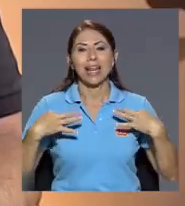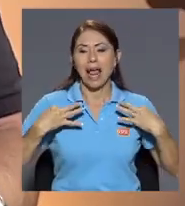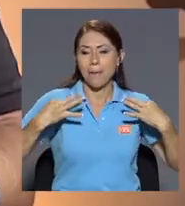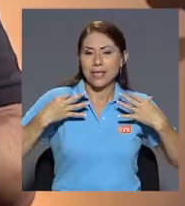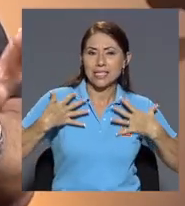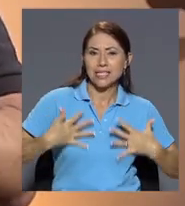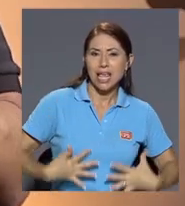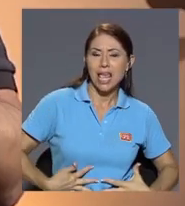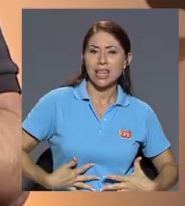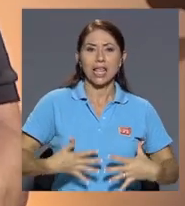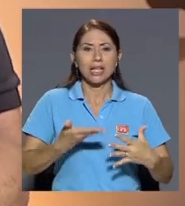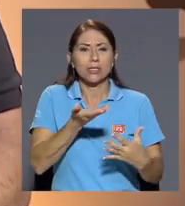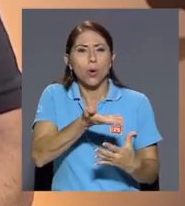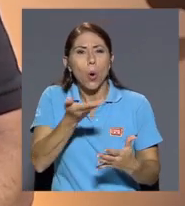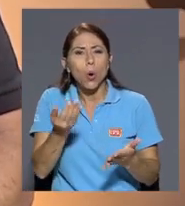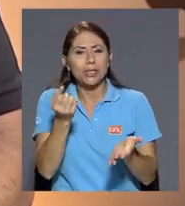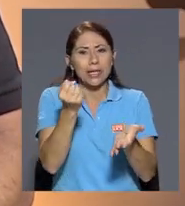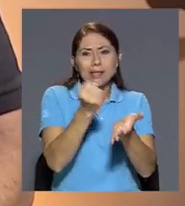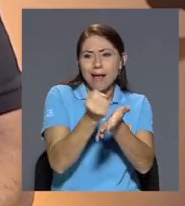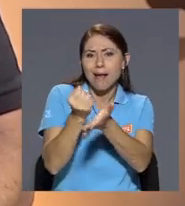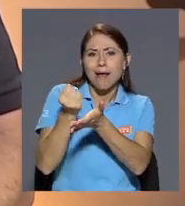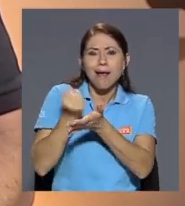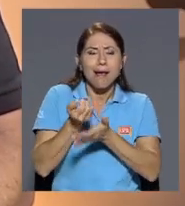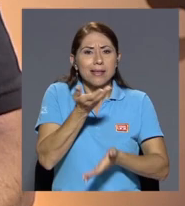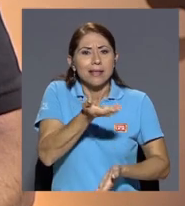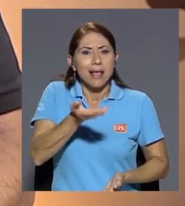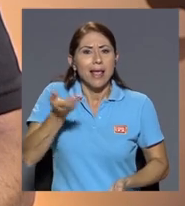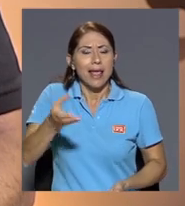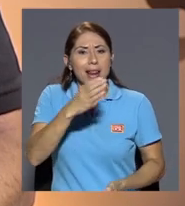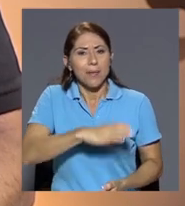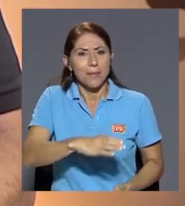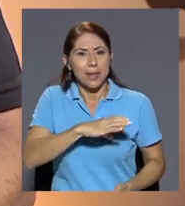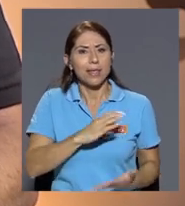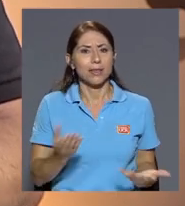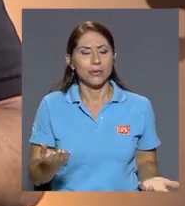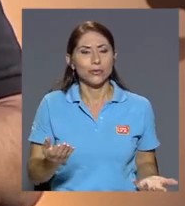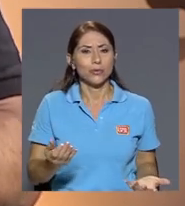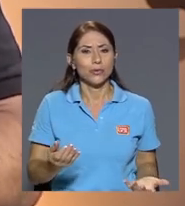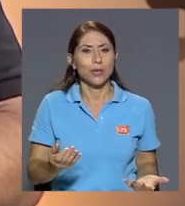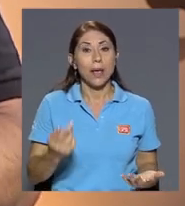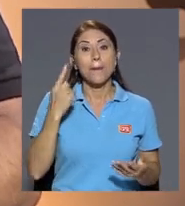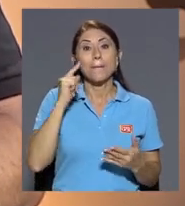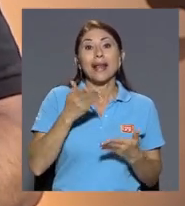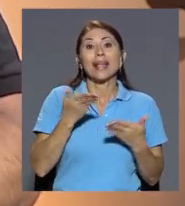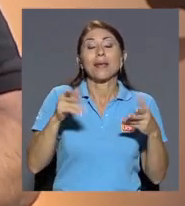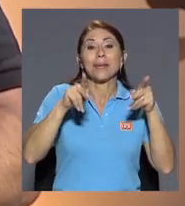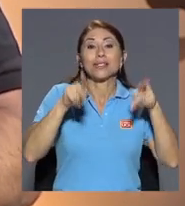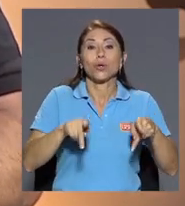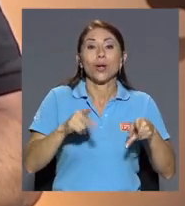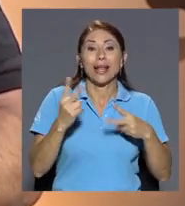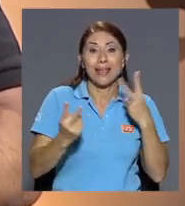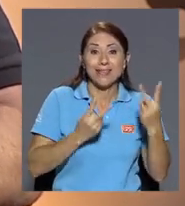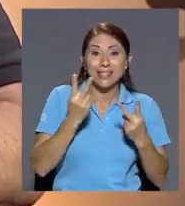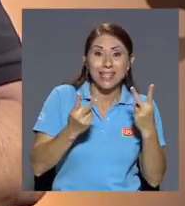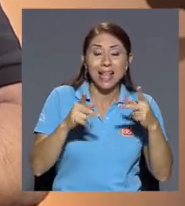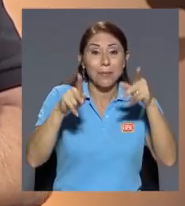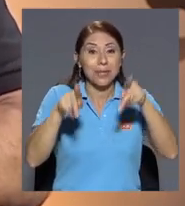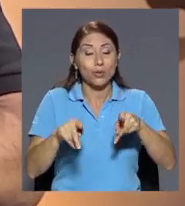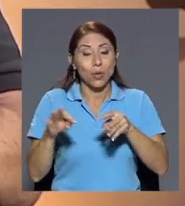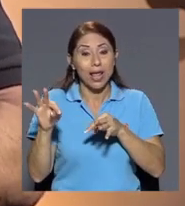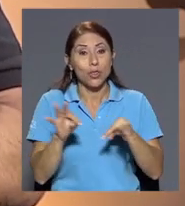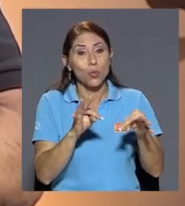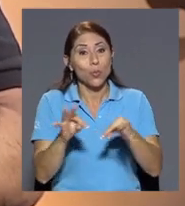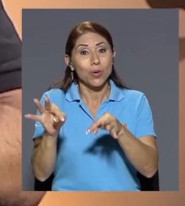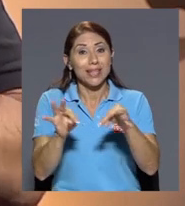insignias y un montón de elementos que hacen que no solamente el visitante y el turista empiece a tener